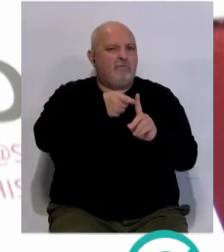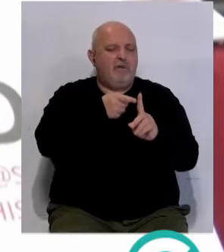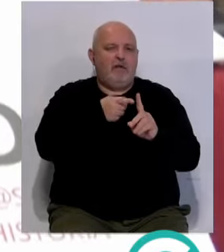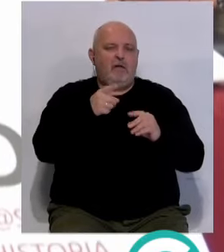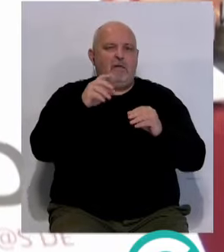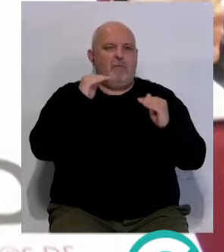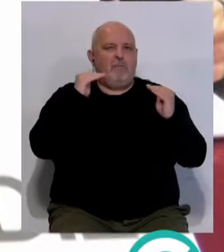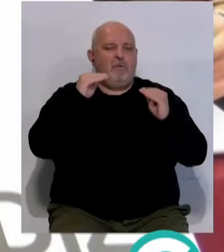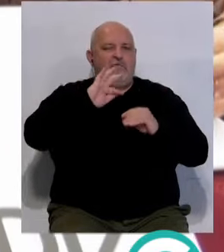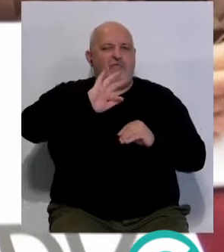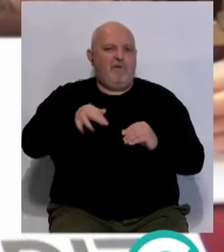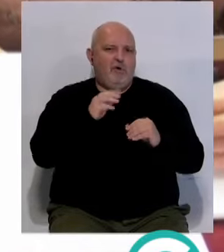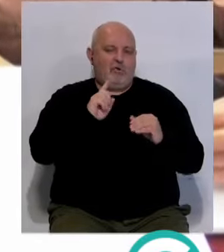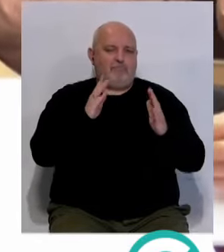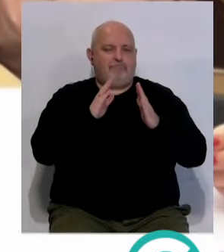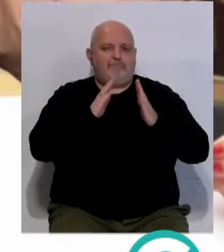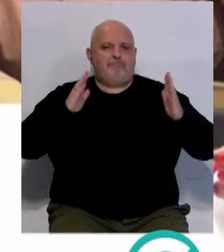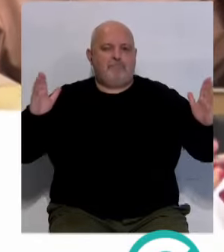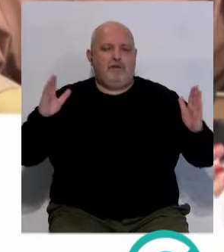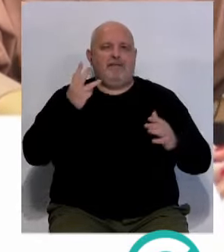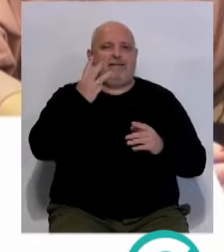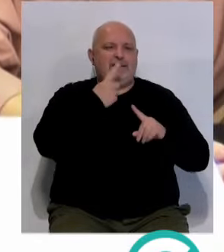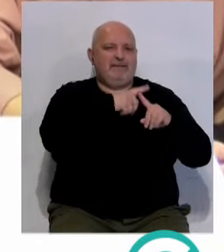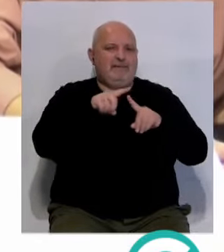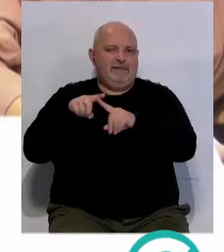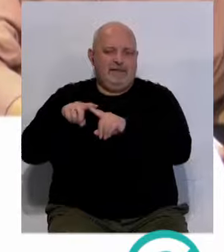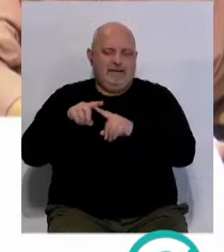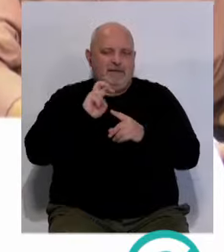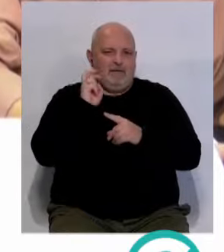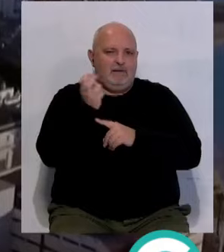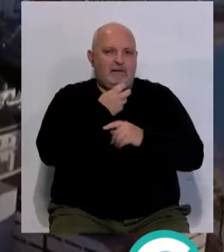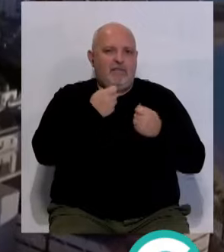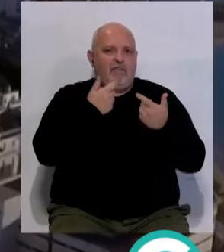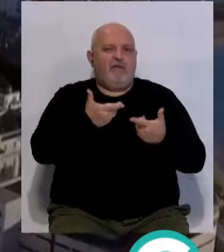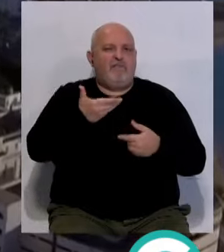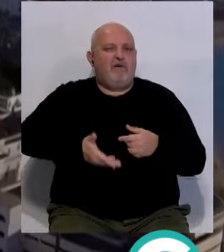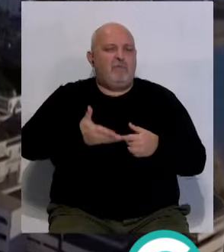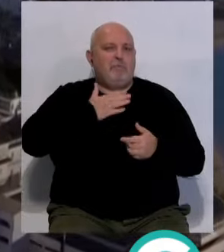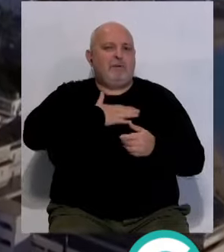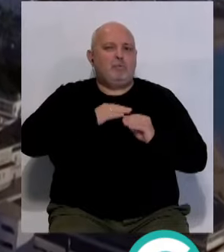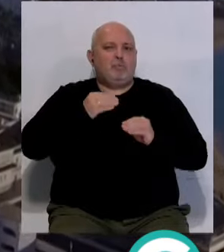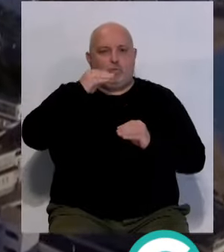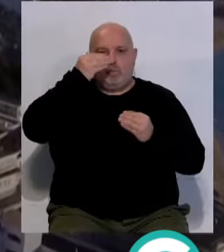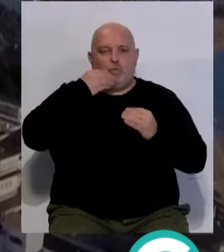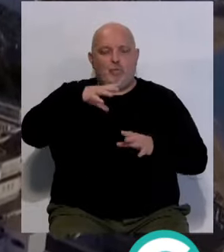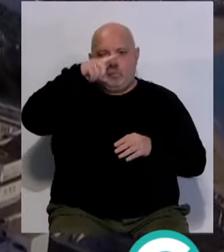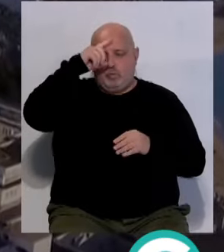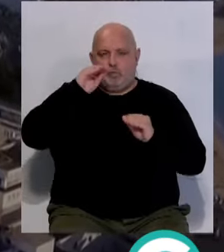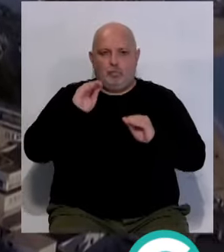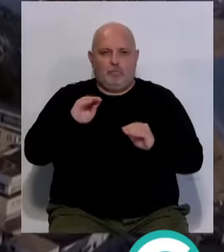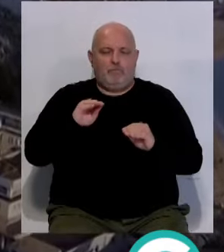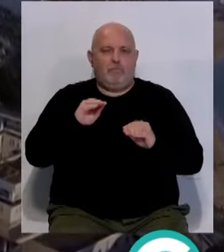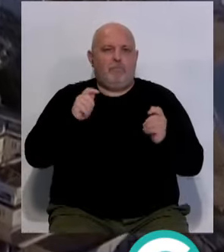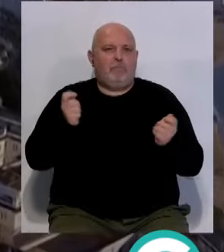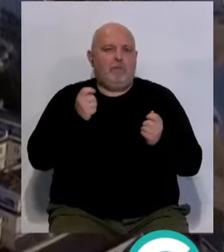desestacionalización turística y con tres premisas fundamentales además de la puesta en valor del patrimonio histórico y cultural. Se